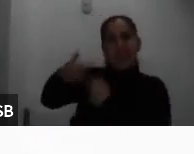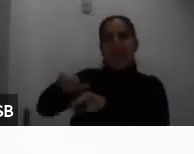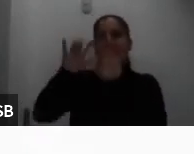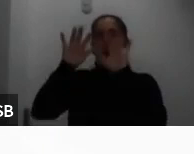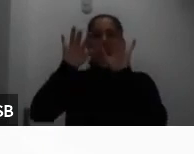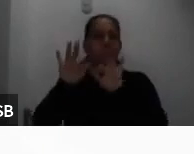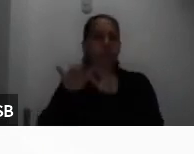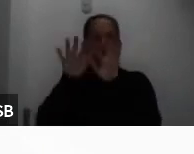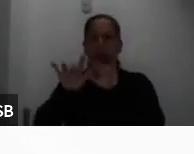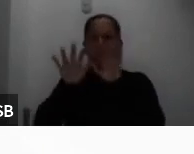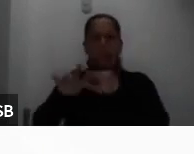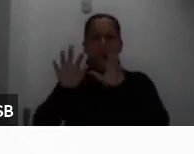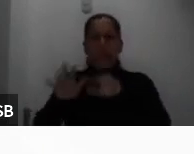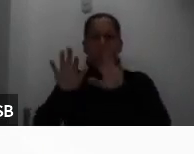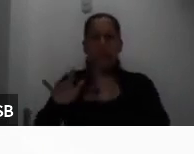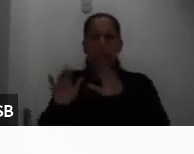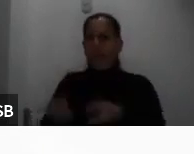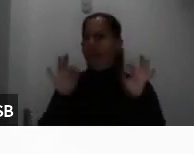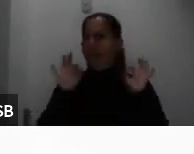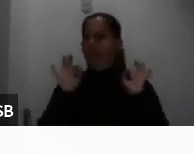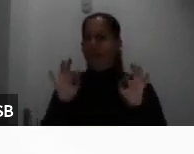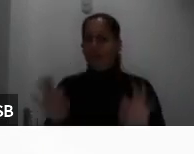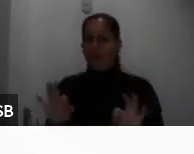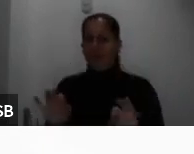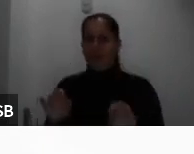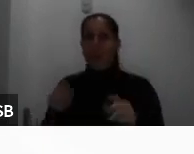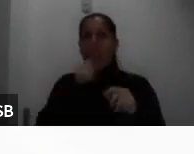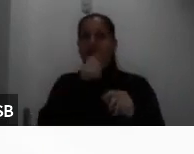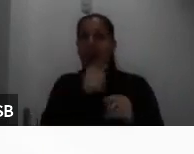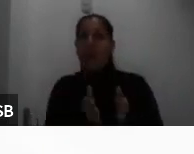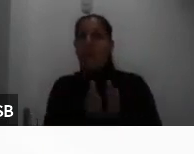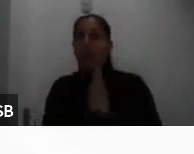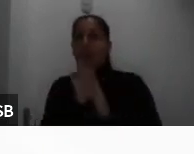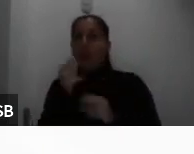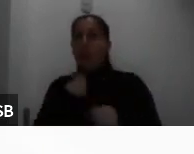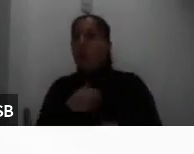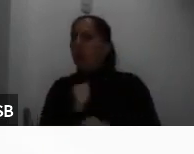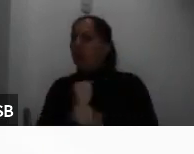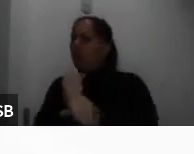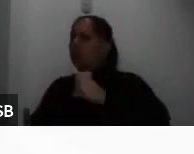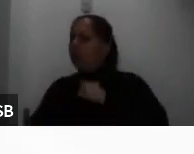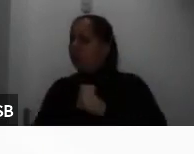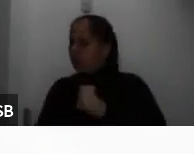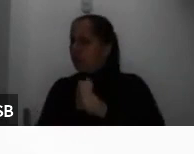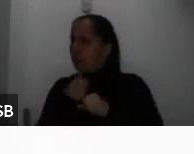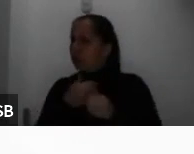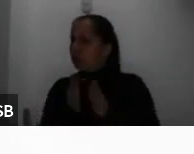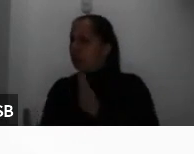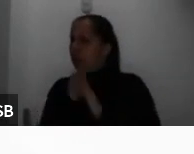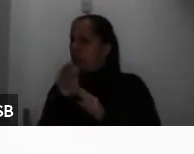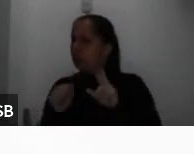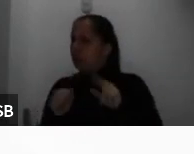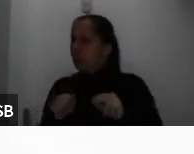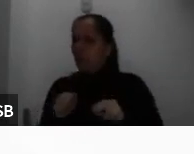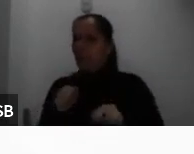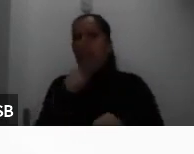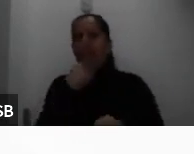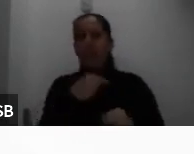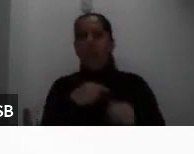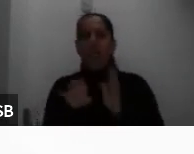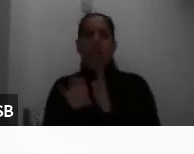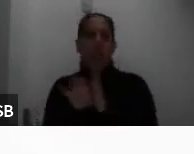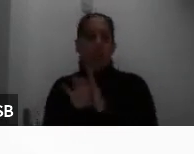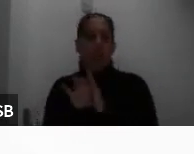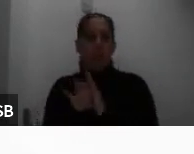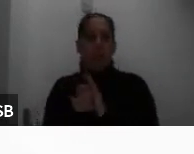¿verdad? y que aquí les va a pedir si confirman su solicitud el ejemplo que les muestro aquí ya la